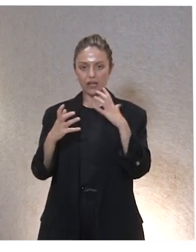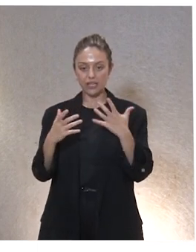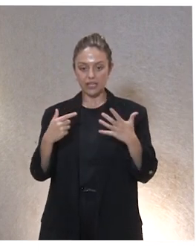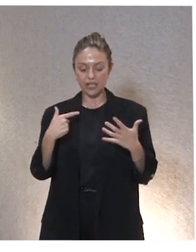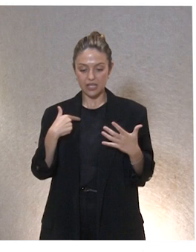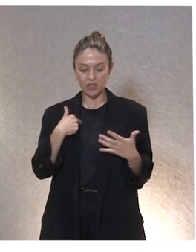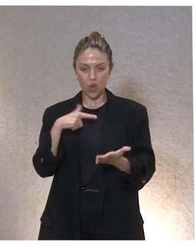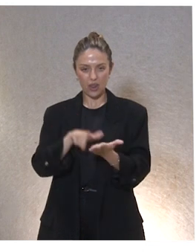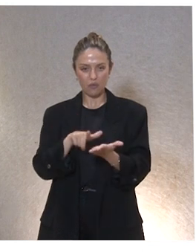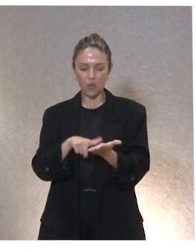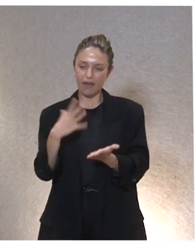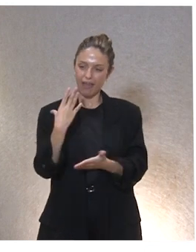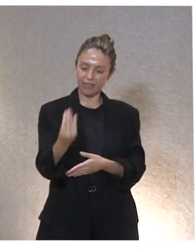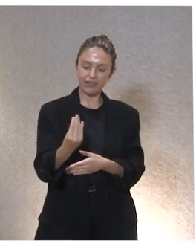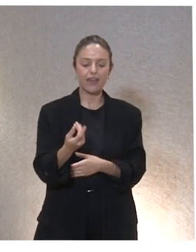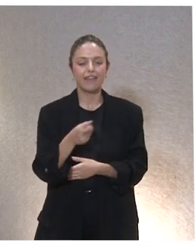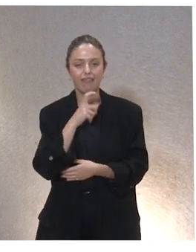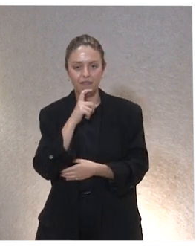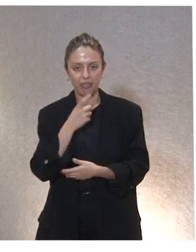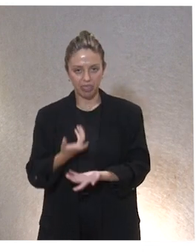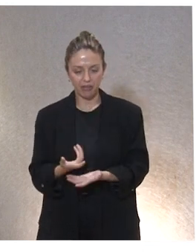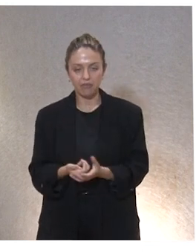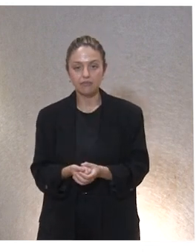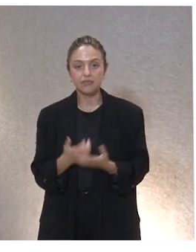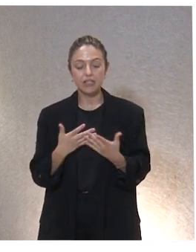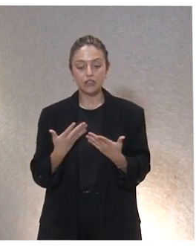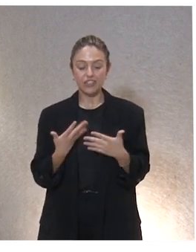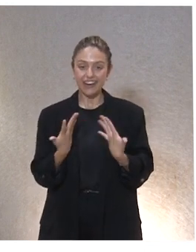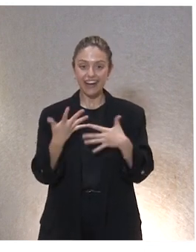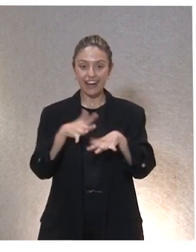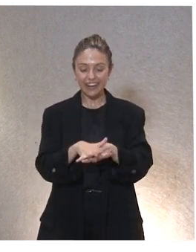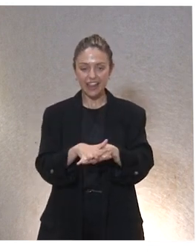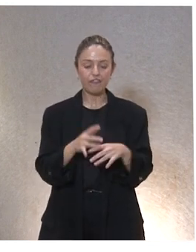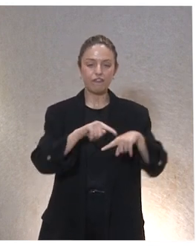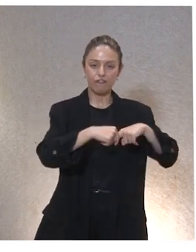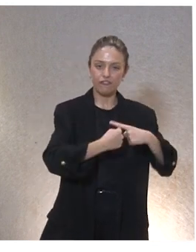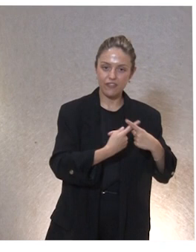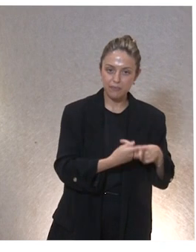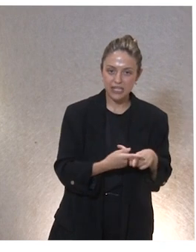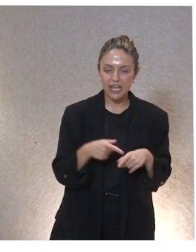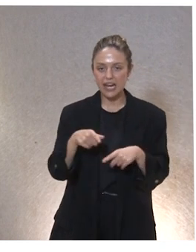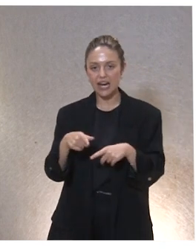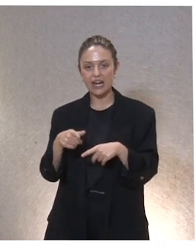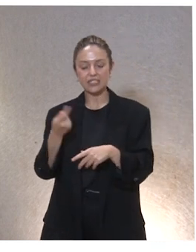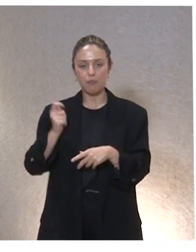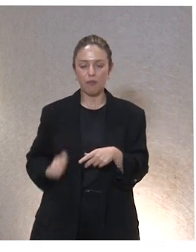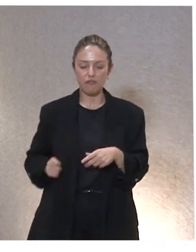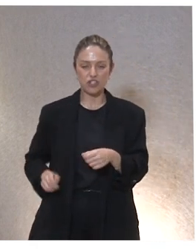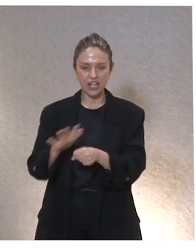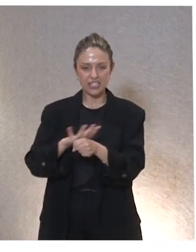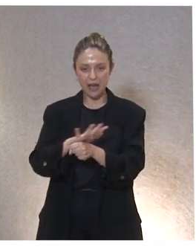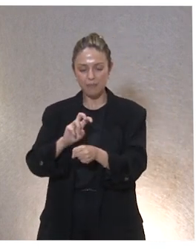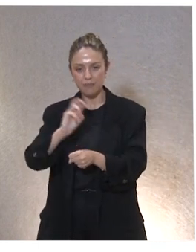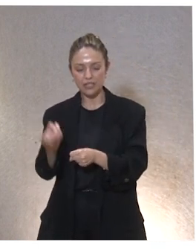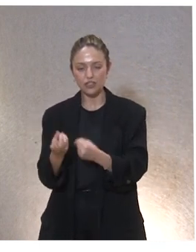lenguaje entonces esta red en la que formamos parte familiares profesionales de distintos ámbitos de la